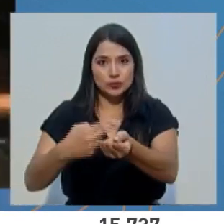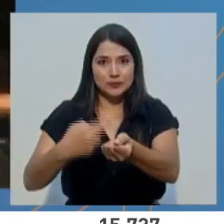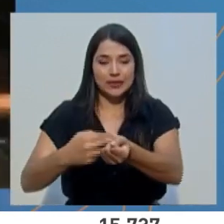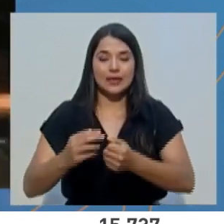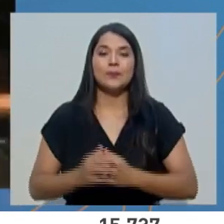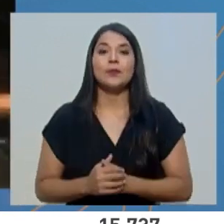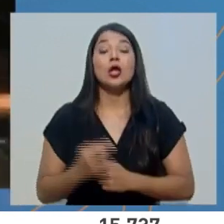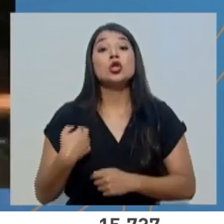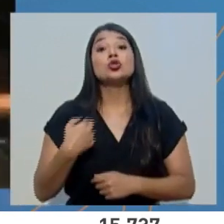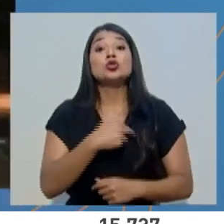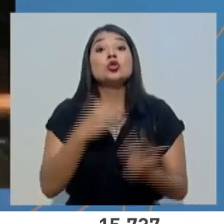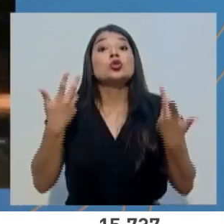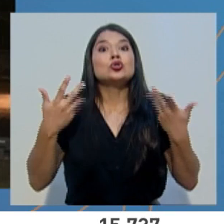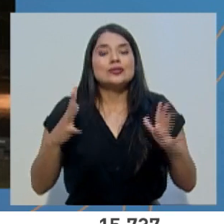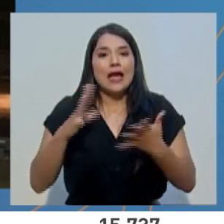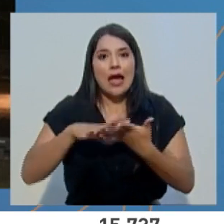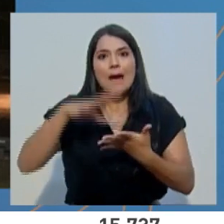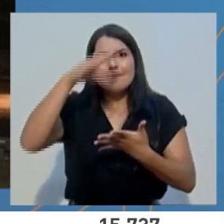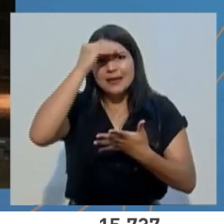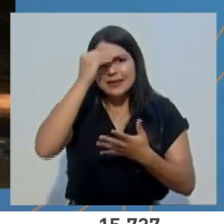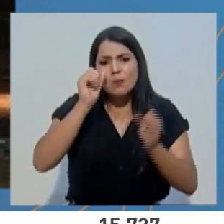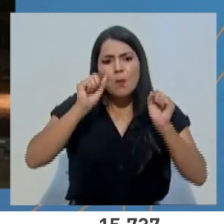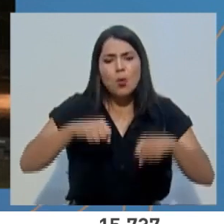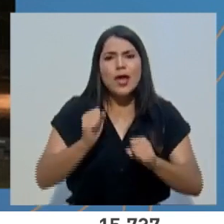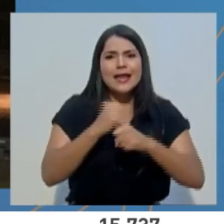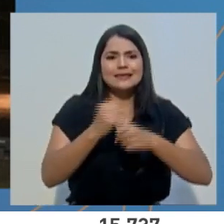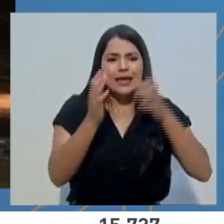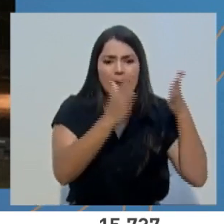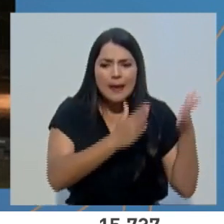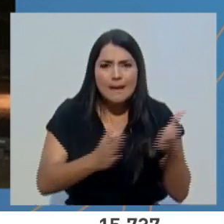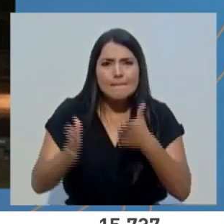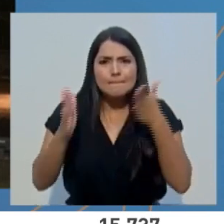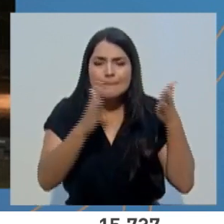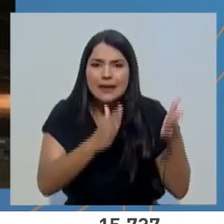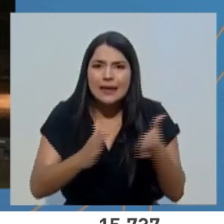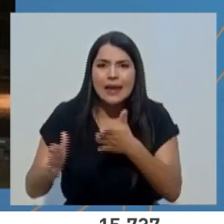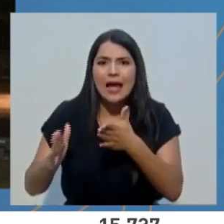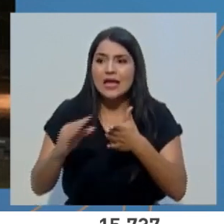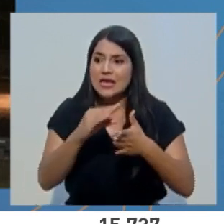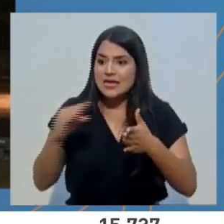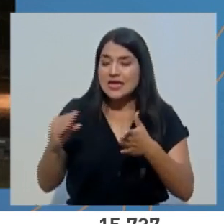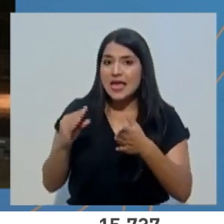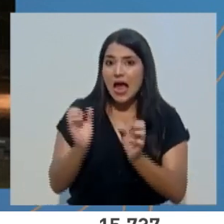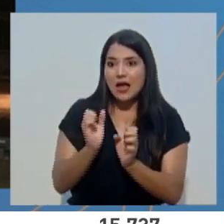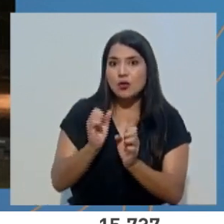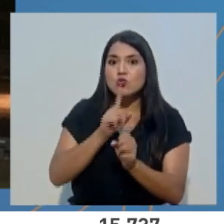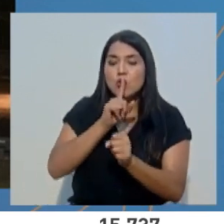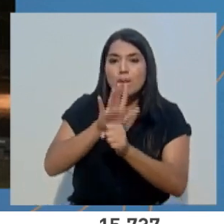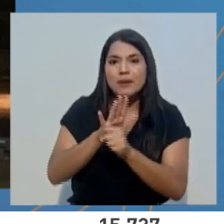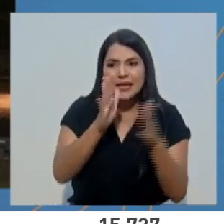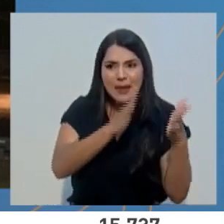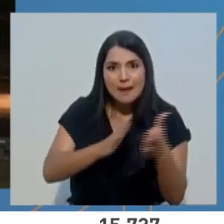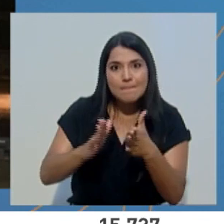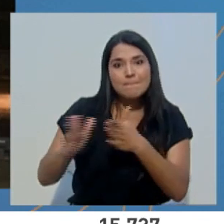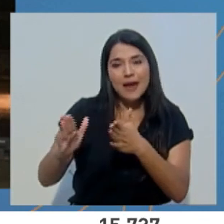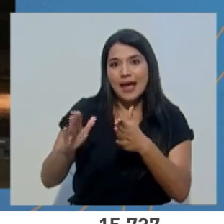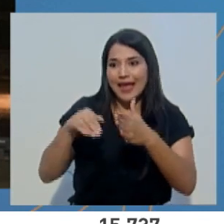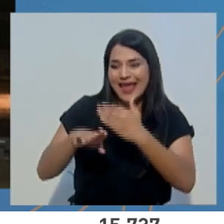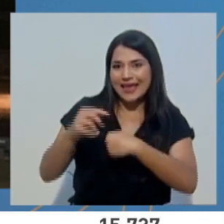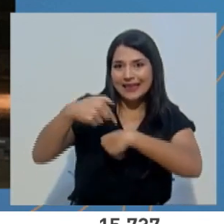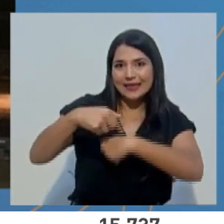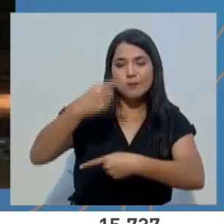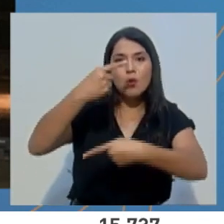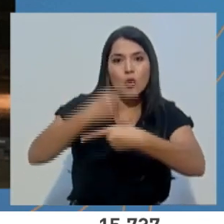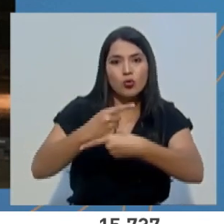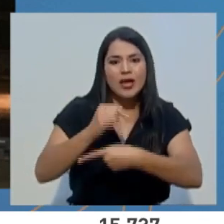Hemos aprendido a planificar y ejecutar despliegues efectivos y oportunos. Esto involucra un